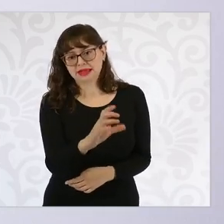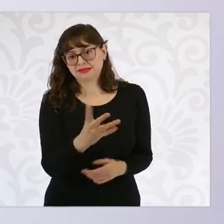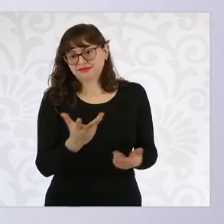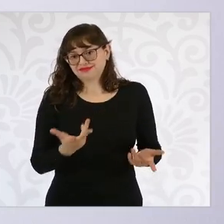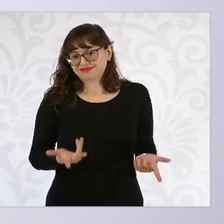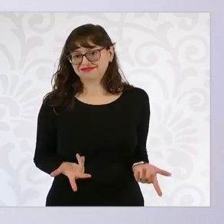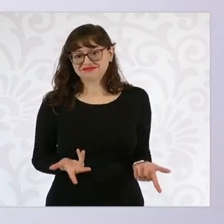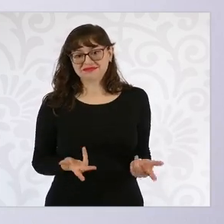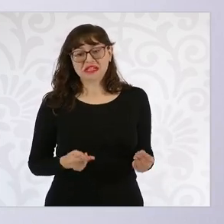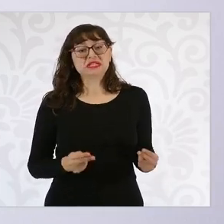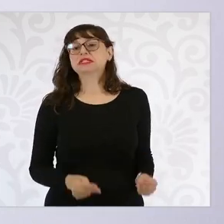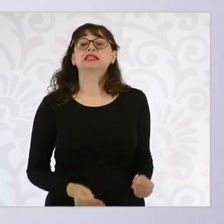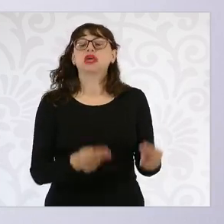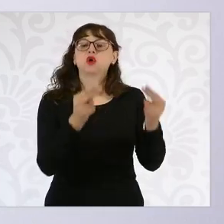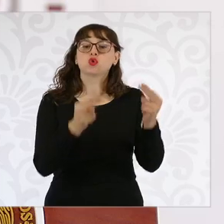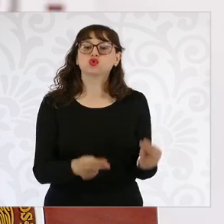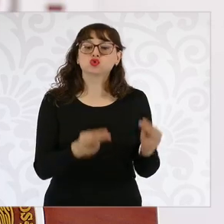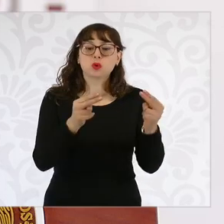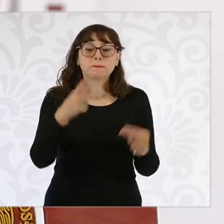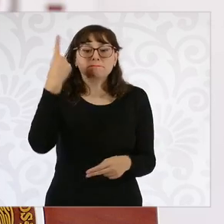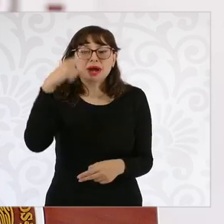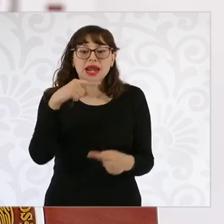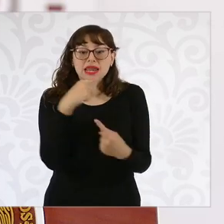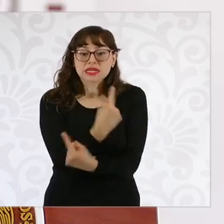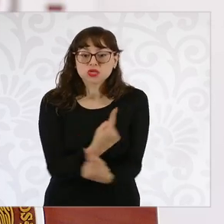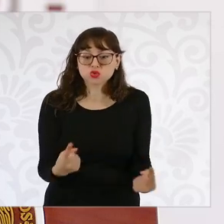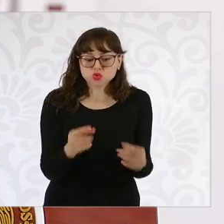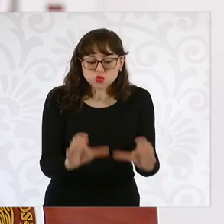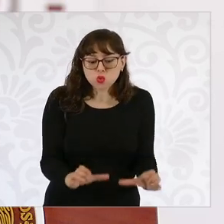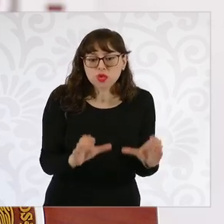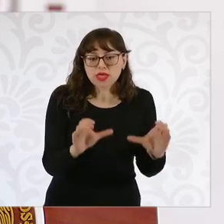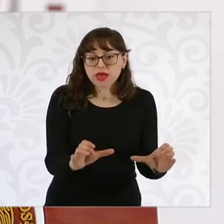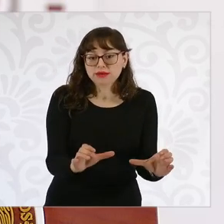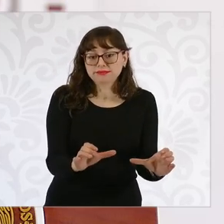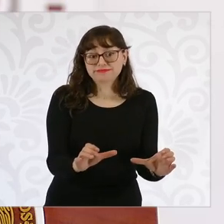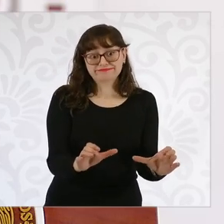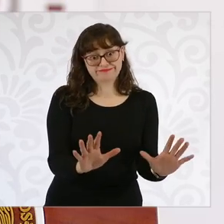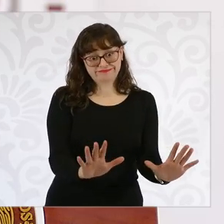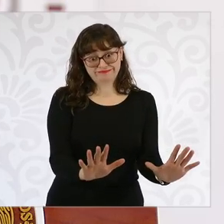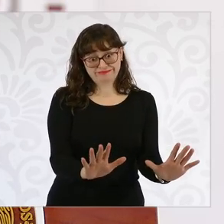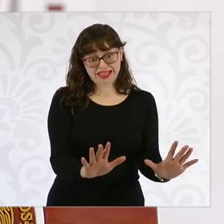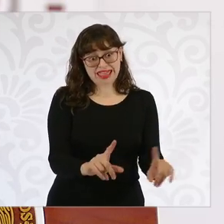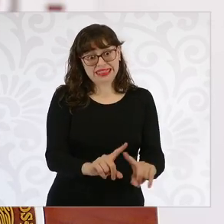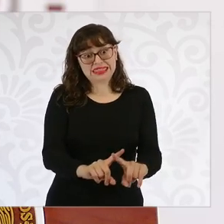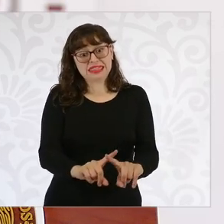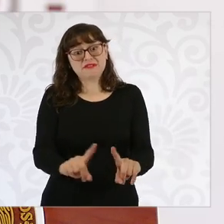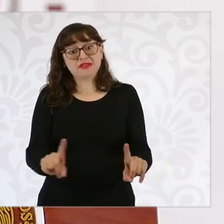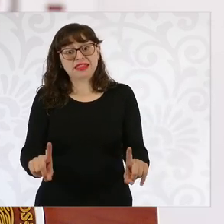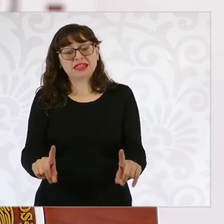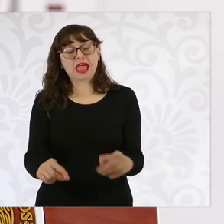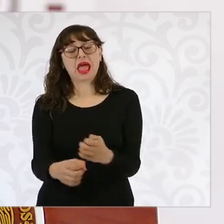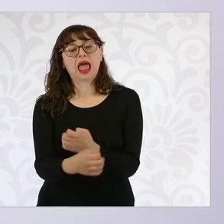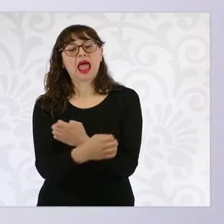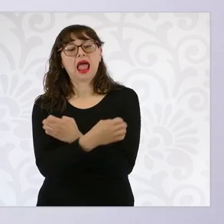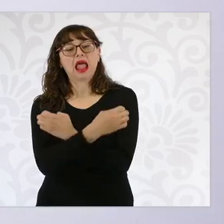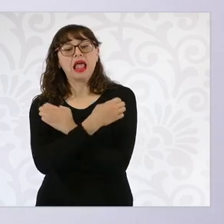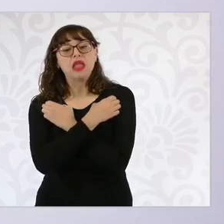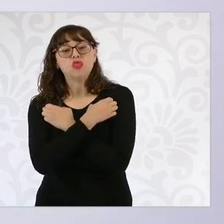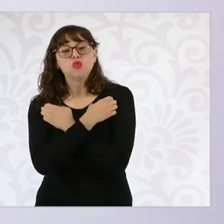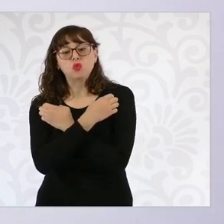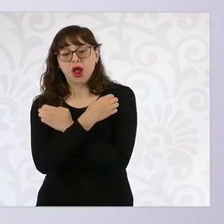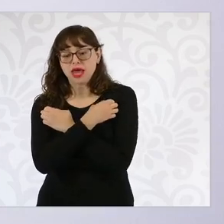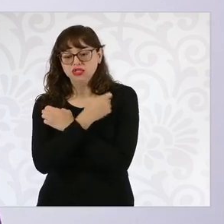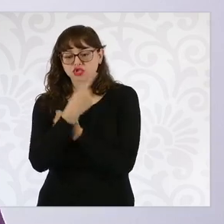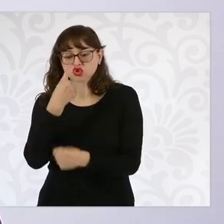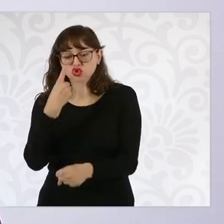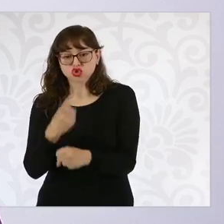cuidaba a niños o niñas. Y en realidad la educación inicial, porque así debe considerarse, más que una guardería.